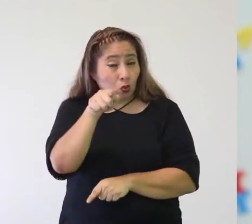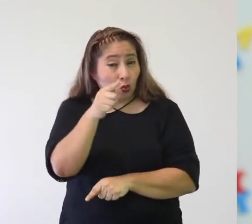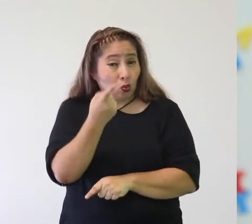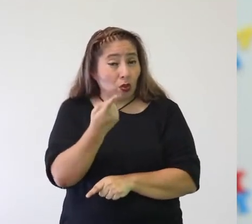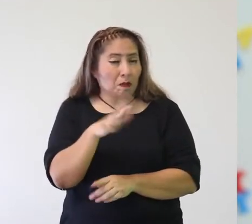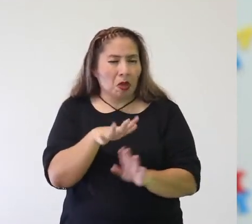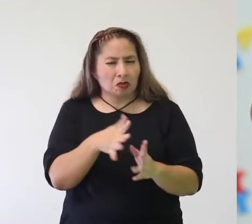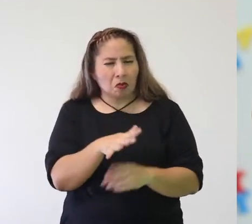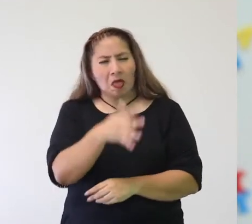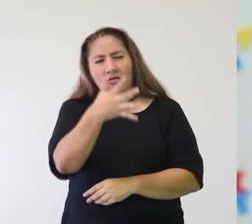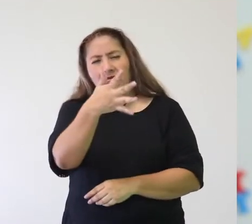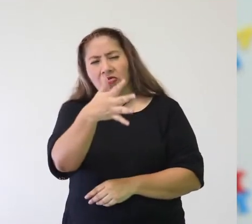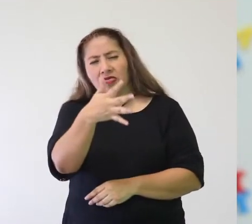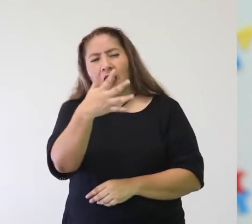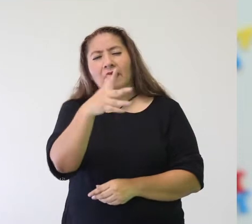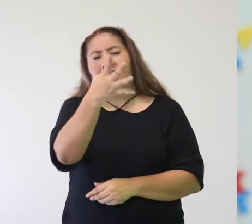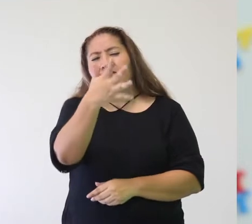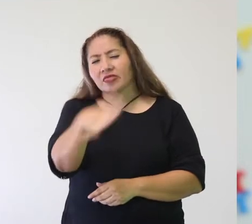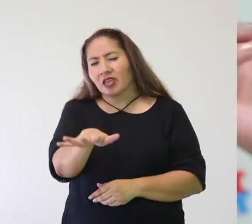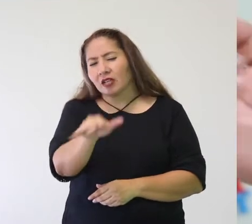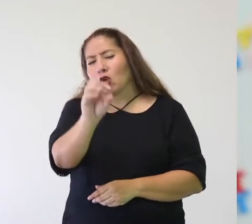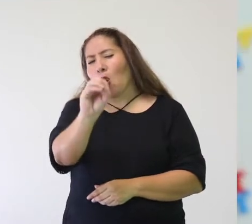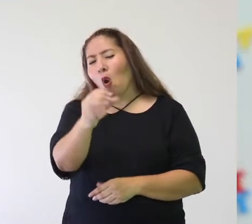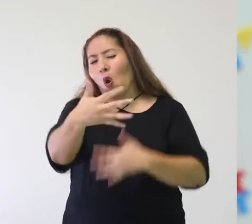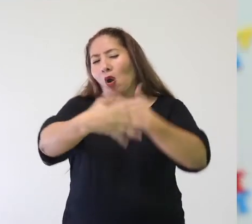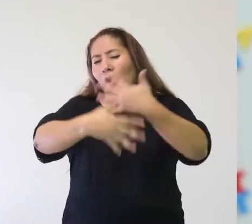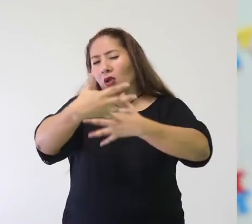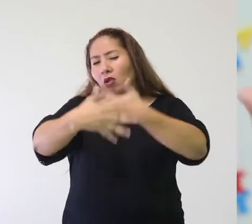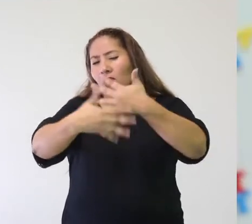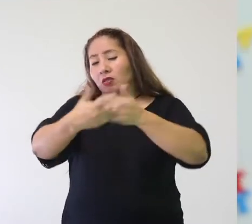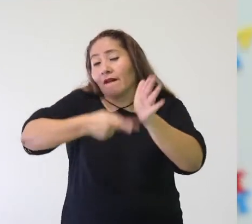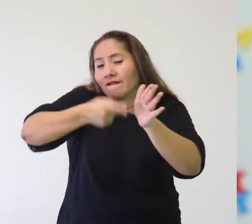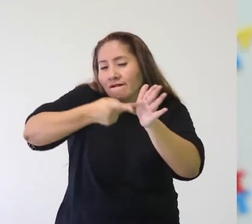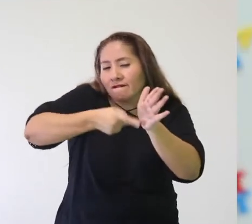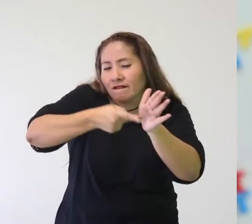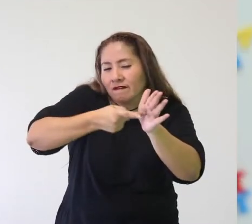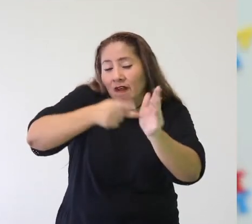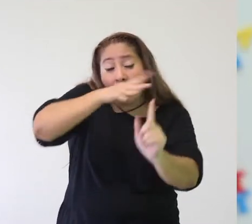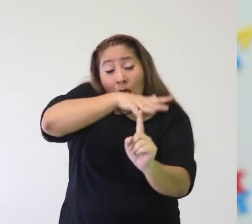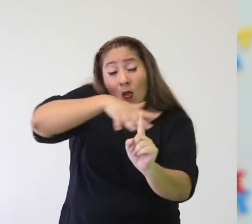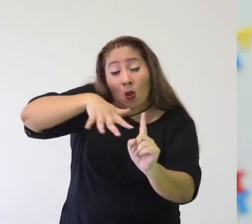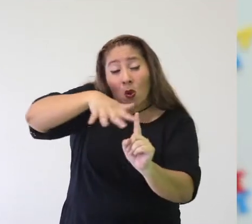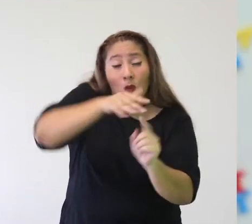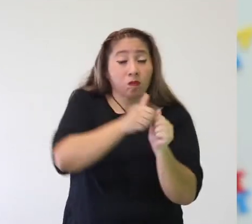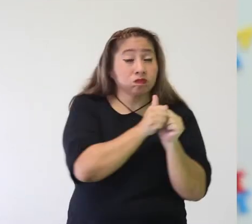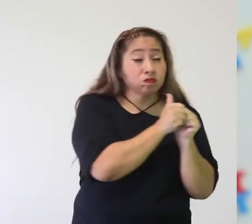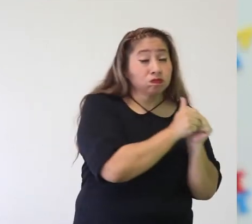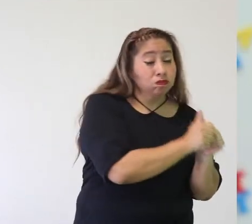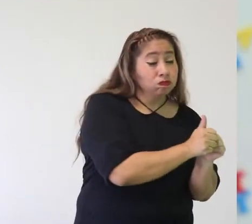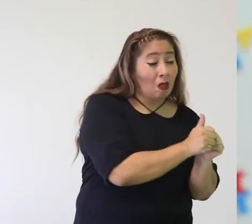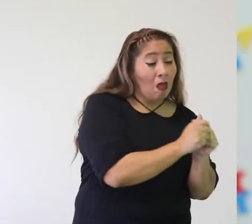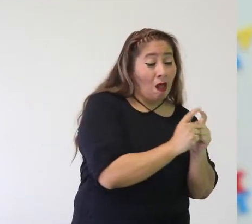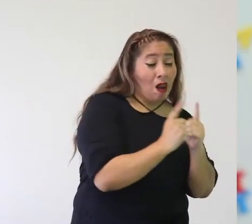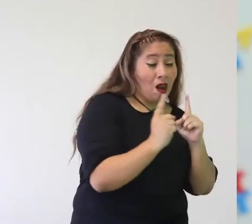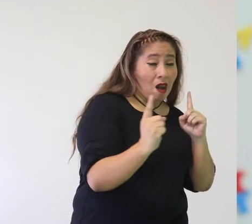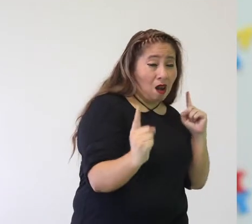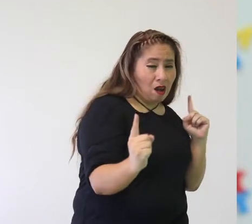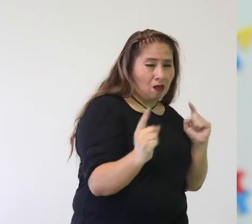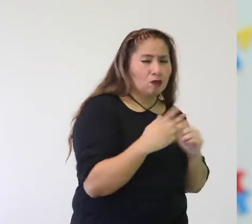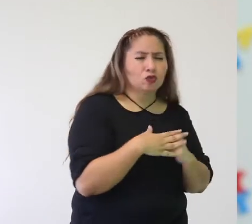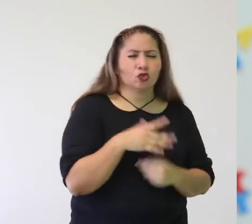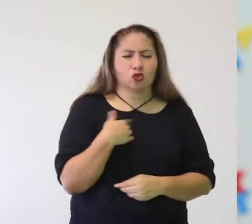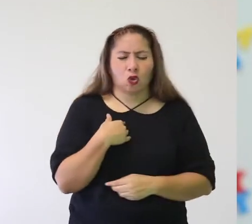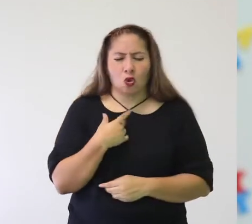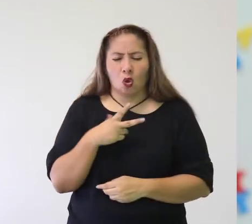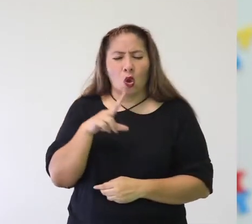entre 10 o 15 repeticiones. Escojas un lugar ambiente y comiences a trabajarlo. No